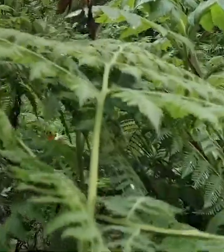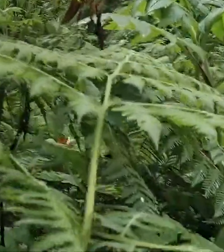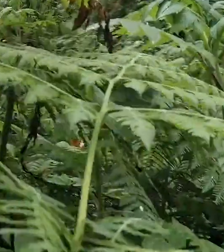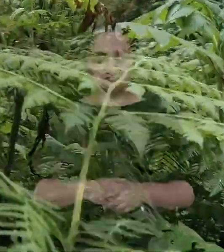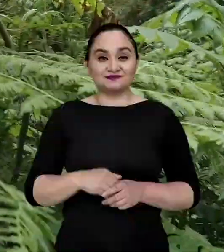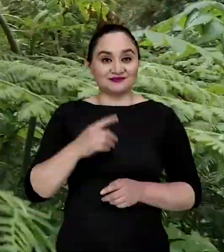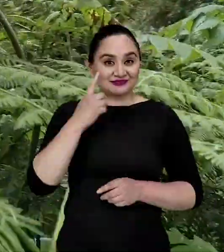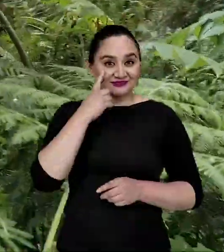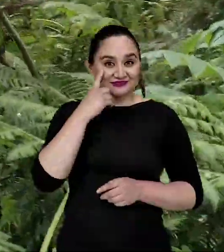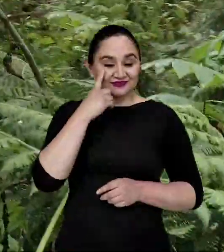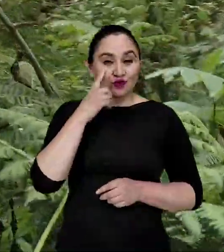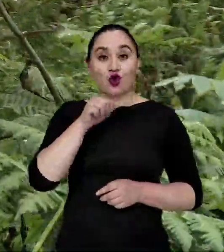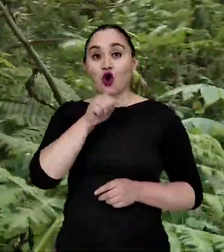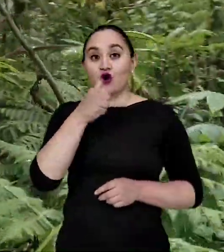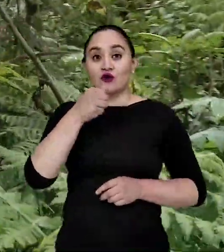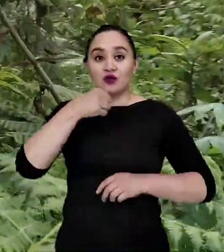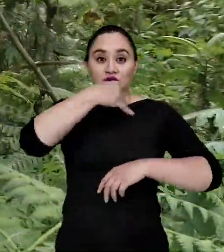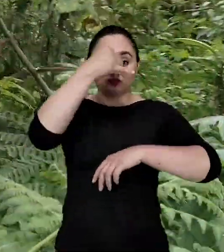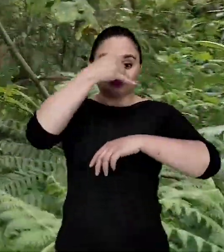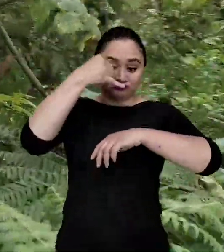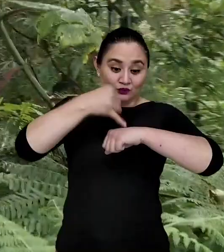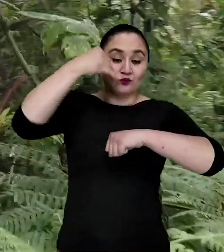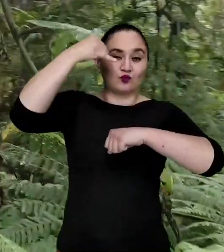Y más acá hay una avispa.